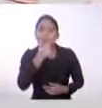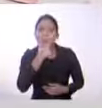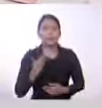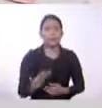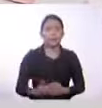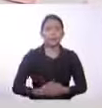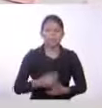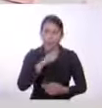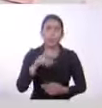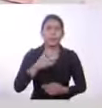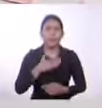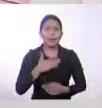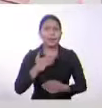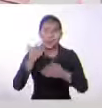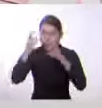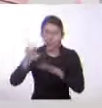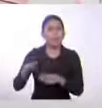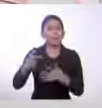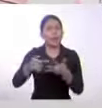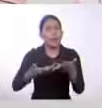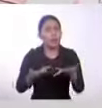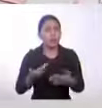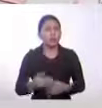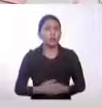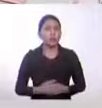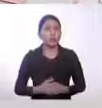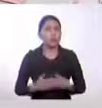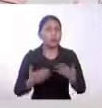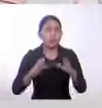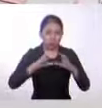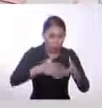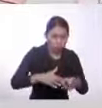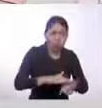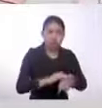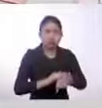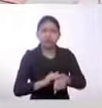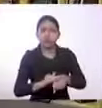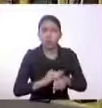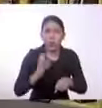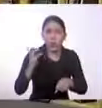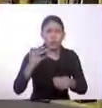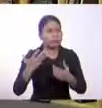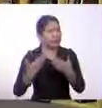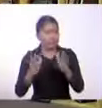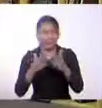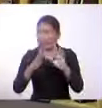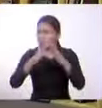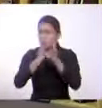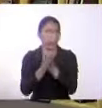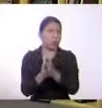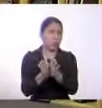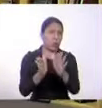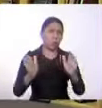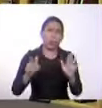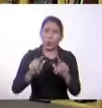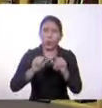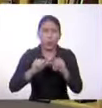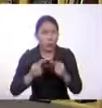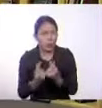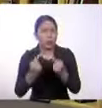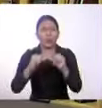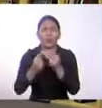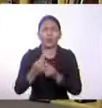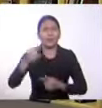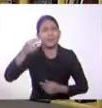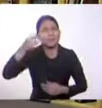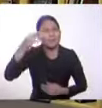vulneración de derechos. Por ejemplo, las etnias tienen vulneración de derechos. En fin, hay grupos a quienes se les debe